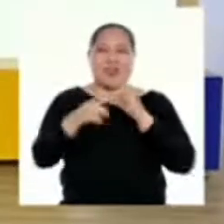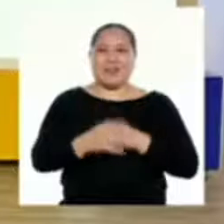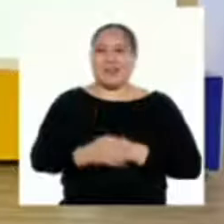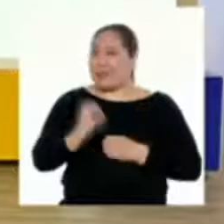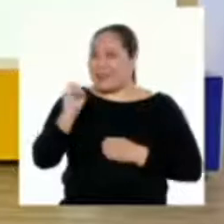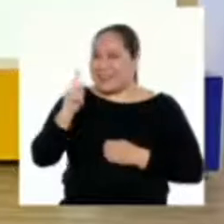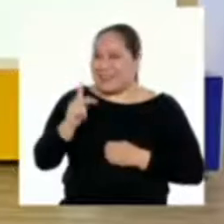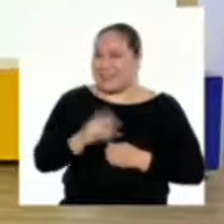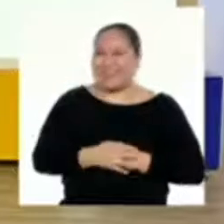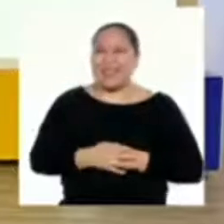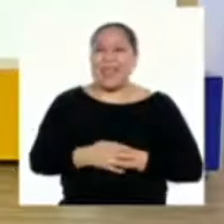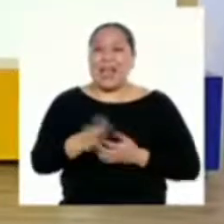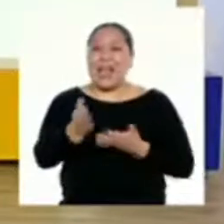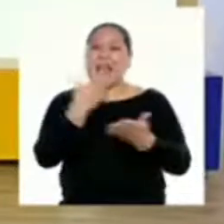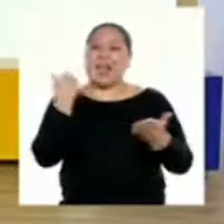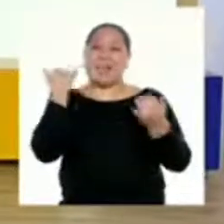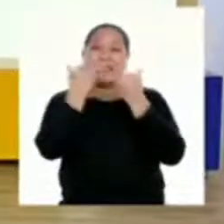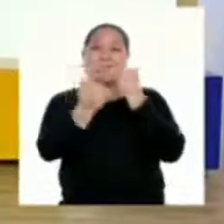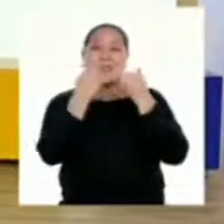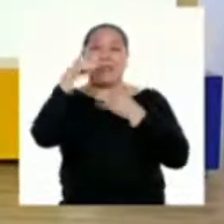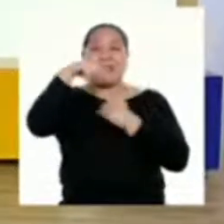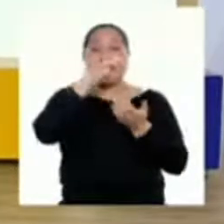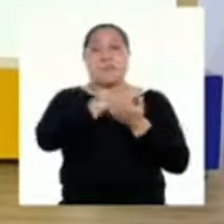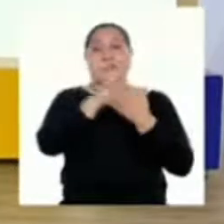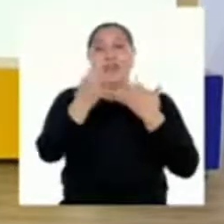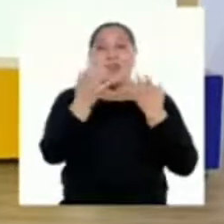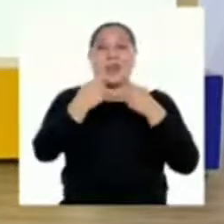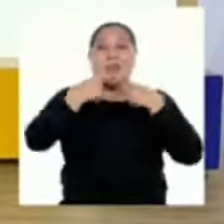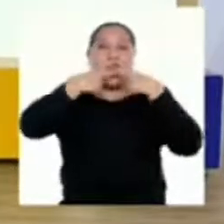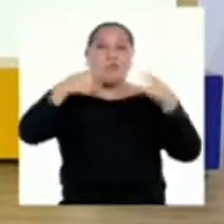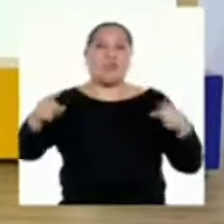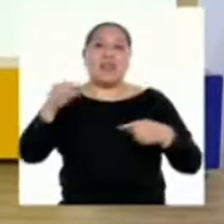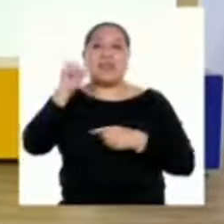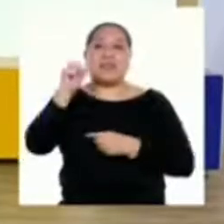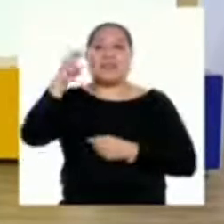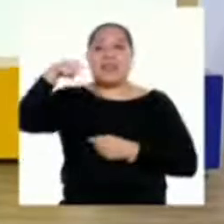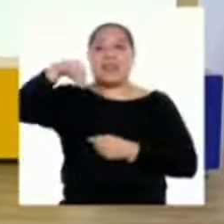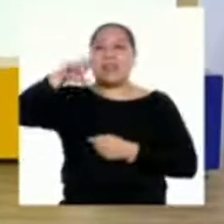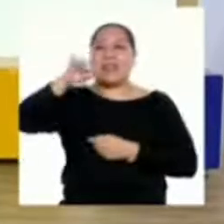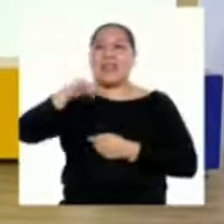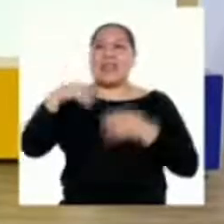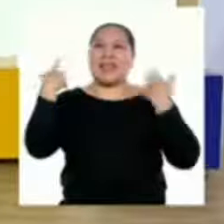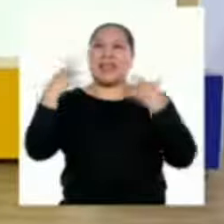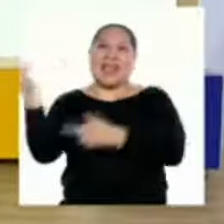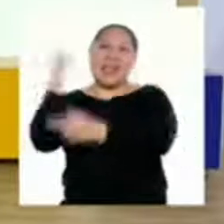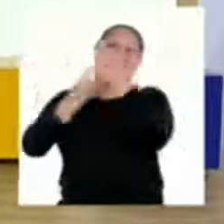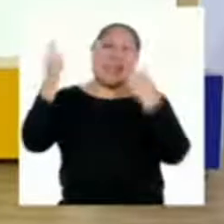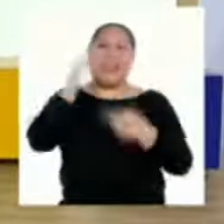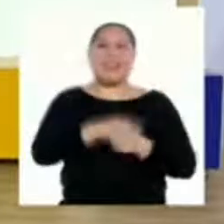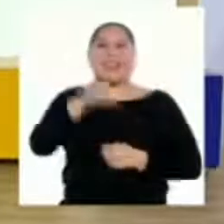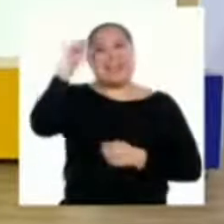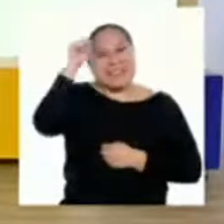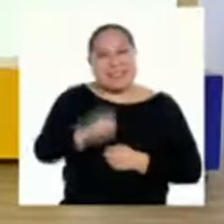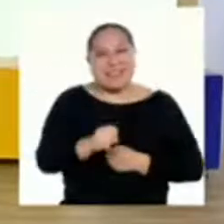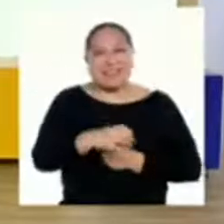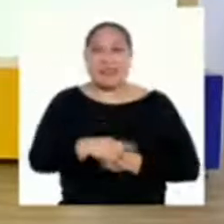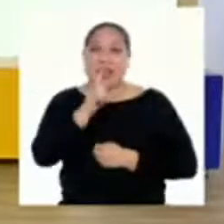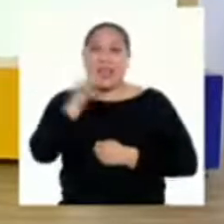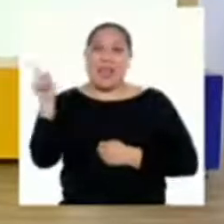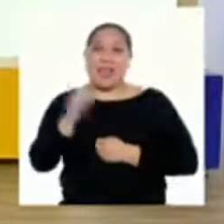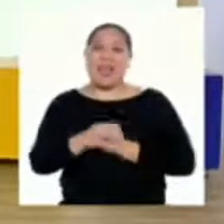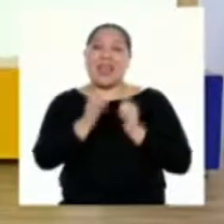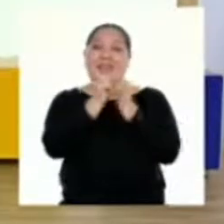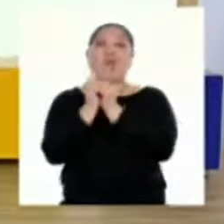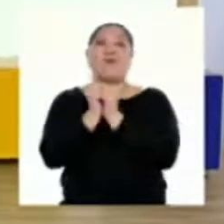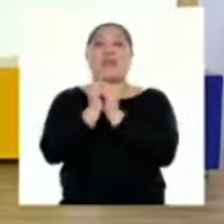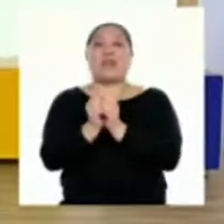Y antes de terminar con este programa quiero anunciarles que Yanira ya está de vuelta Así es Ella los estará acompañando desde